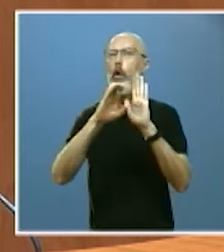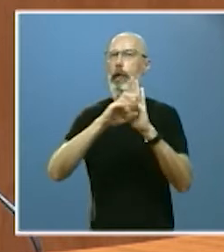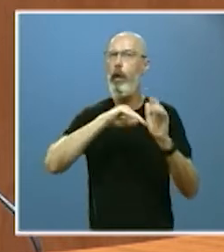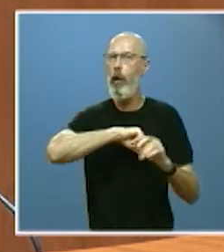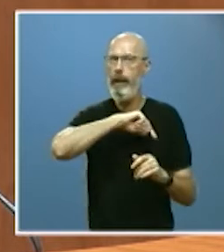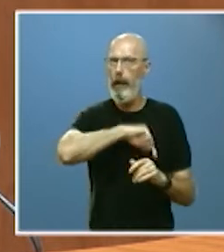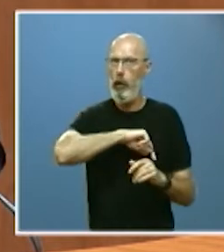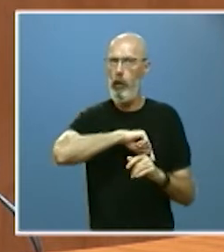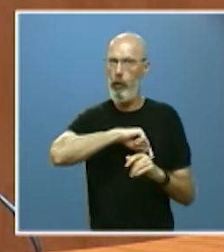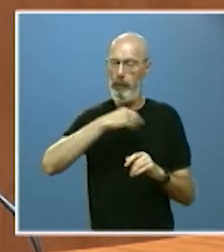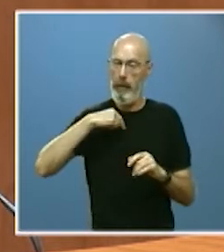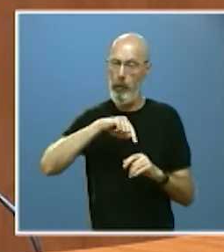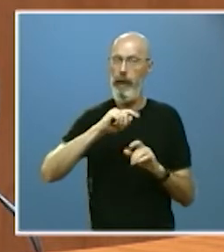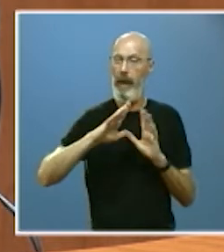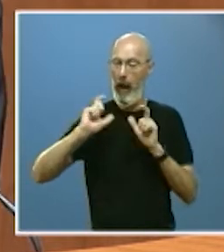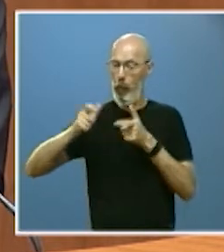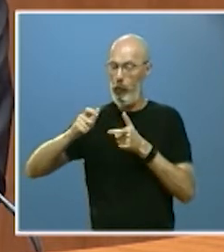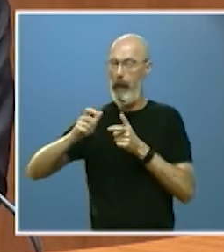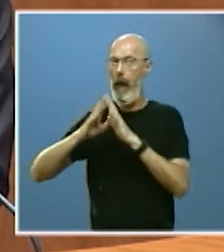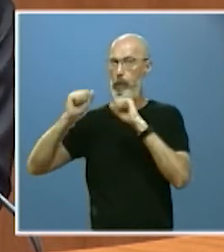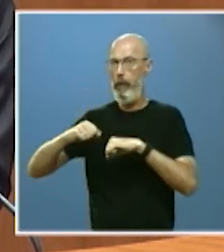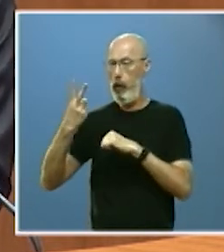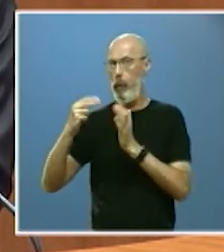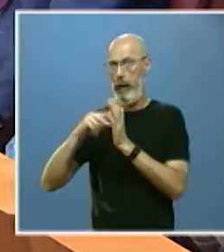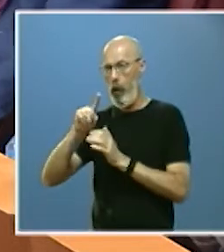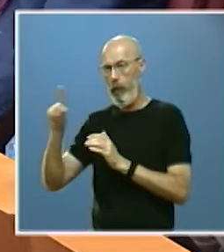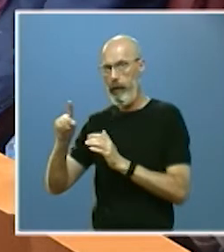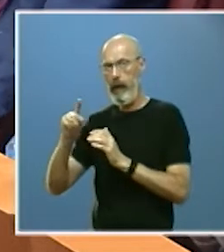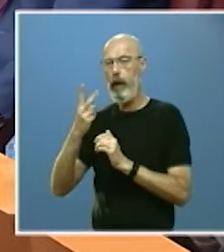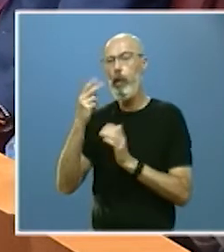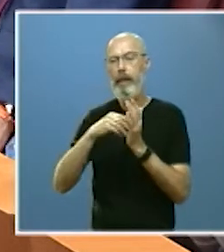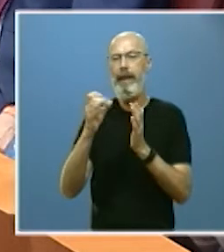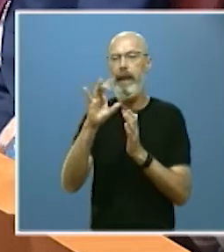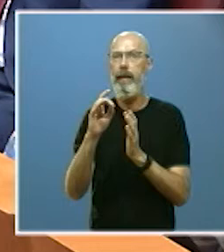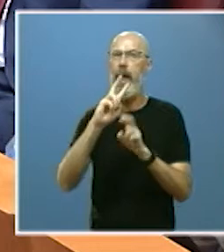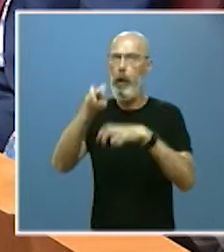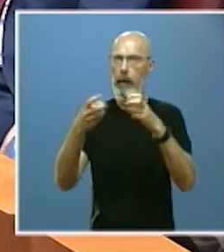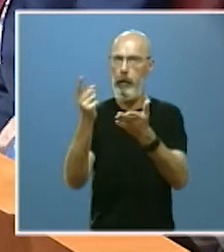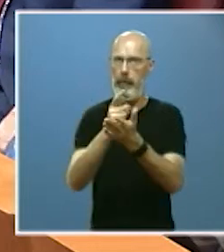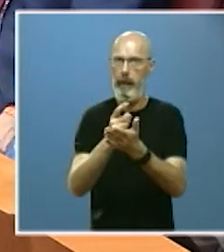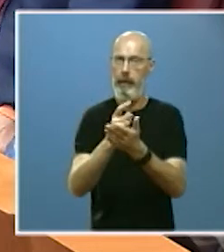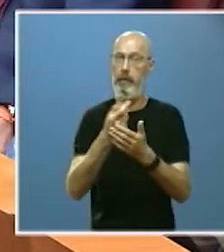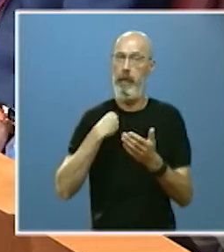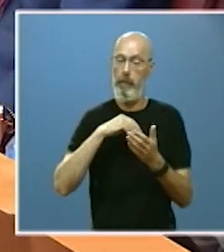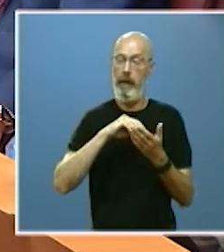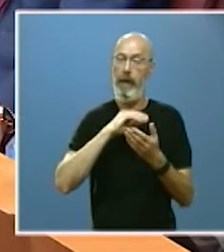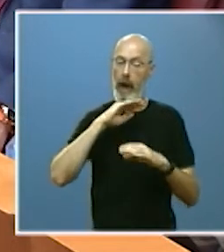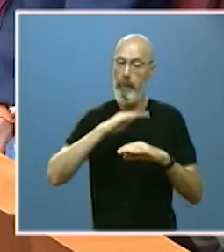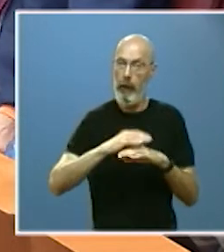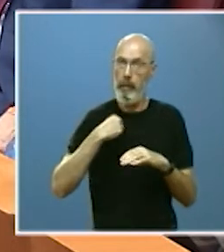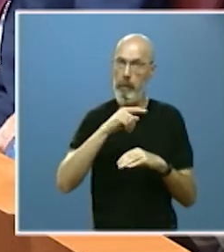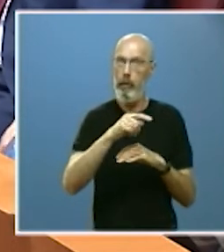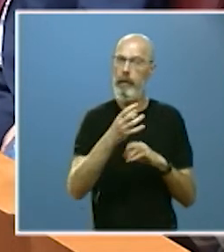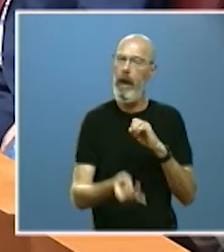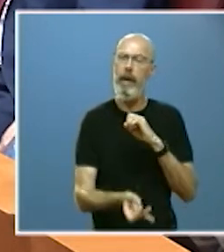Junta ya había aprobado en 2011 y que renovamos en 2015 en aplicación de ello se ha constituido además la comisión de